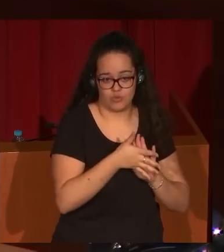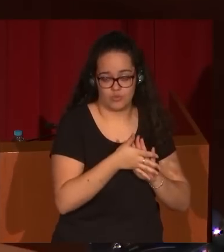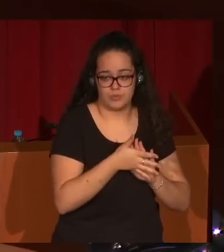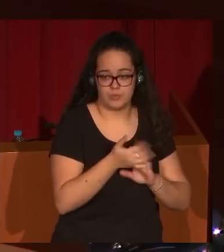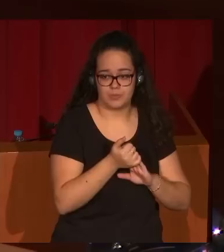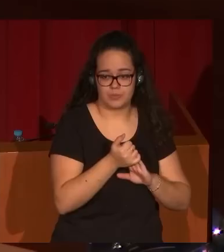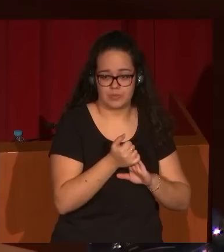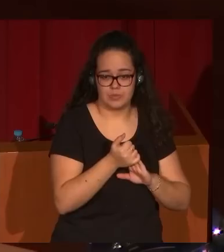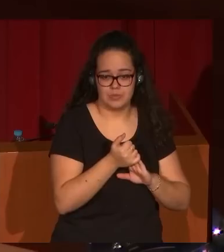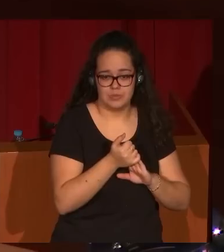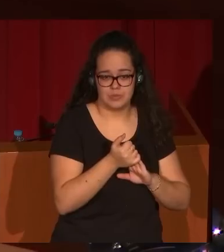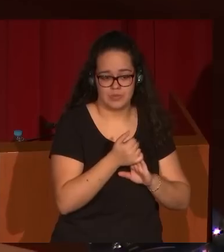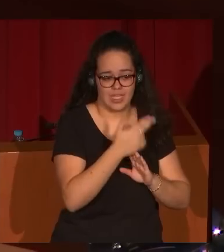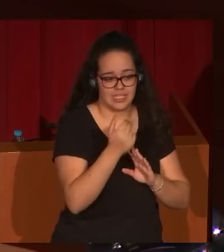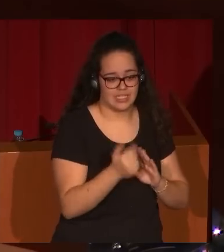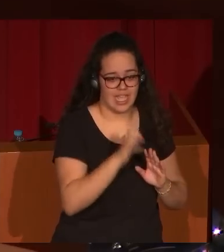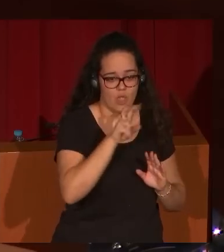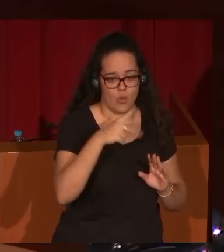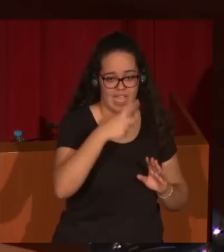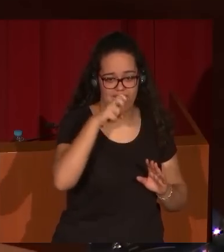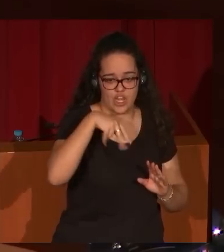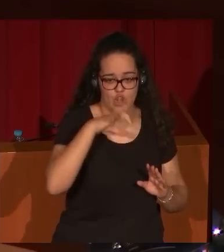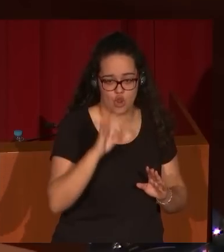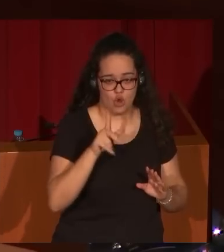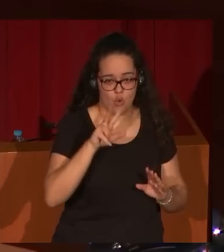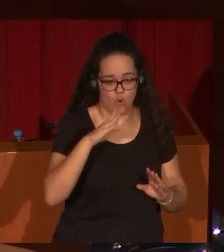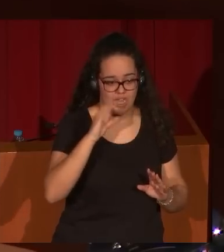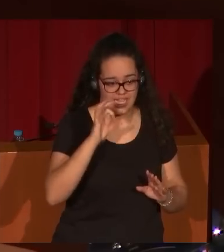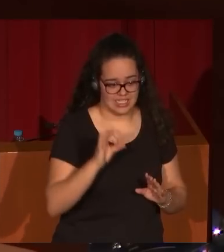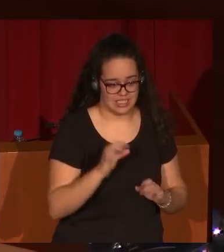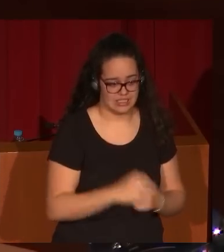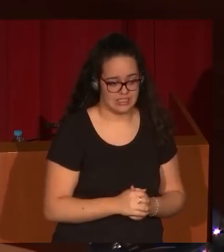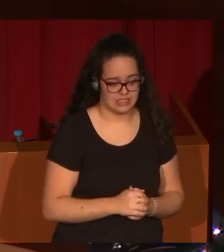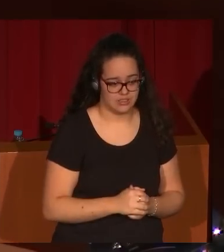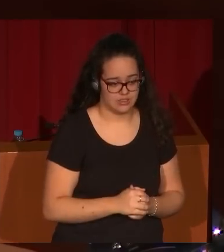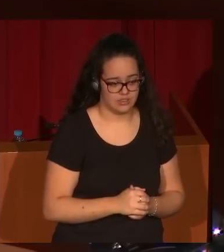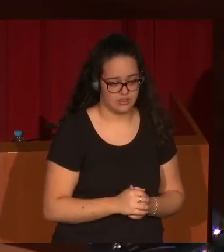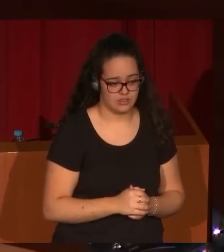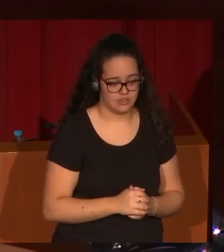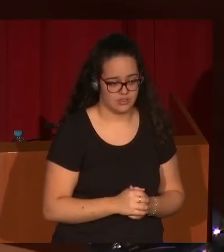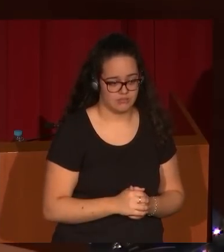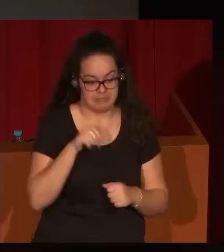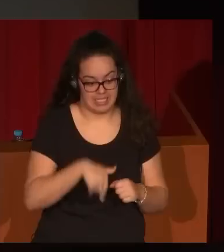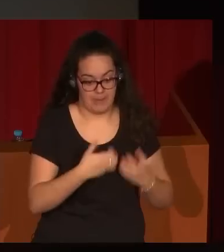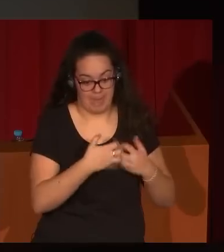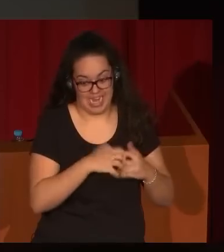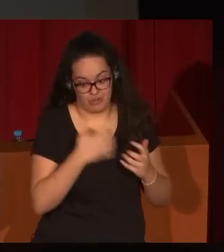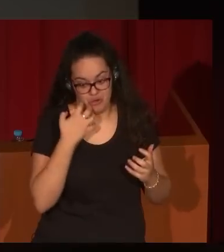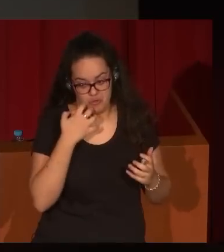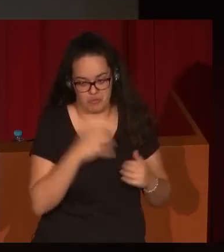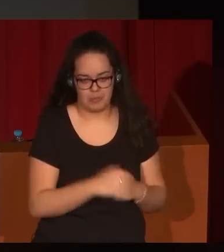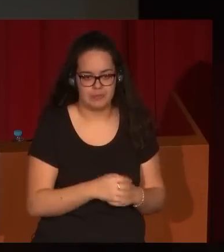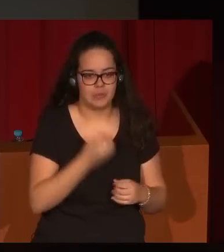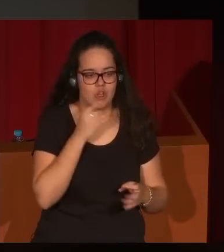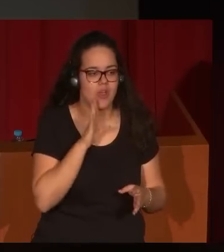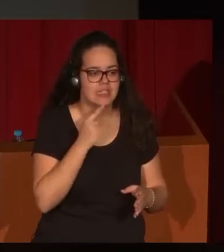a un artista como Eugenio Lucas, que, vamos a ver cómo pasó esto, Bien, como